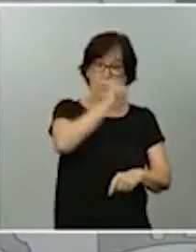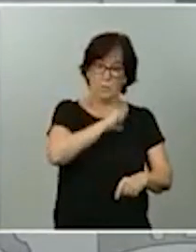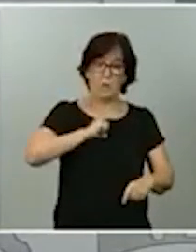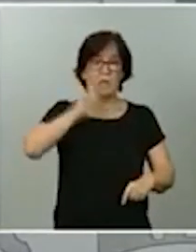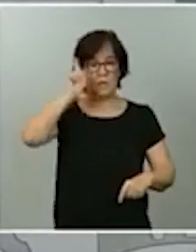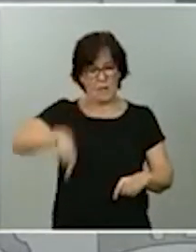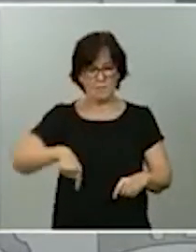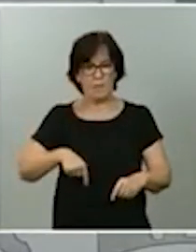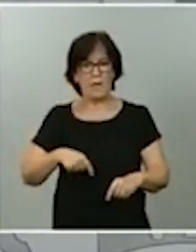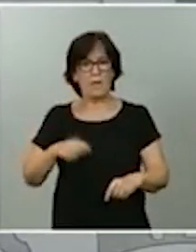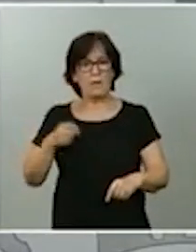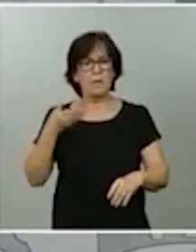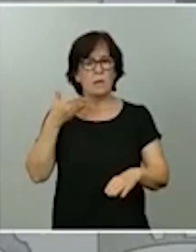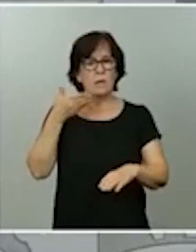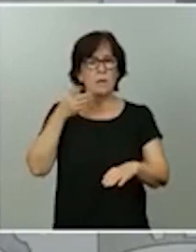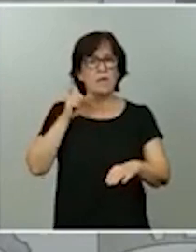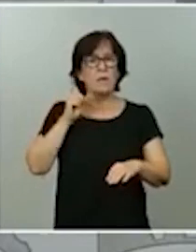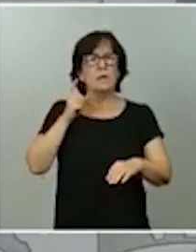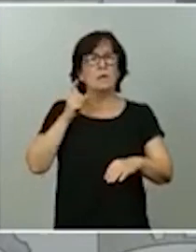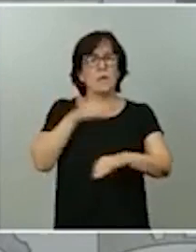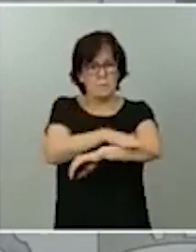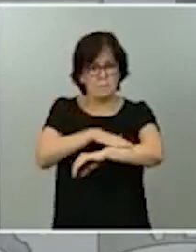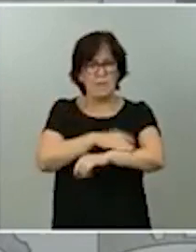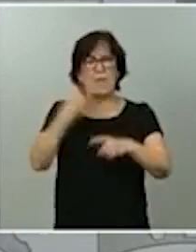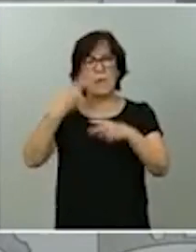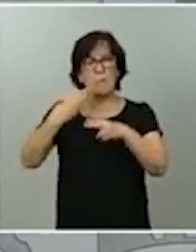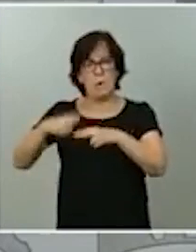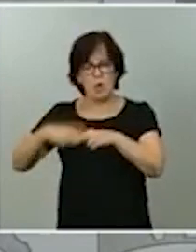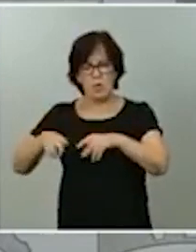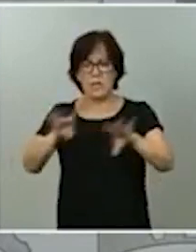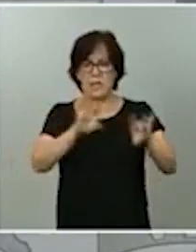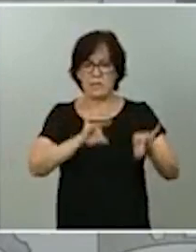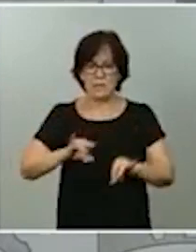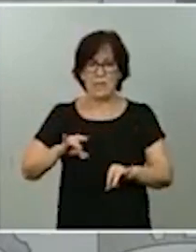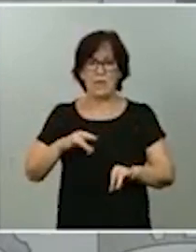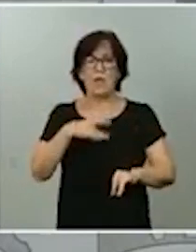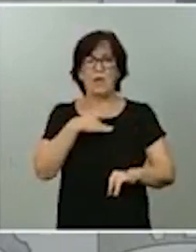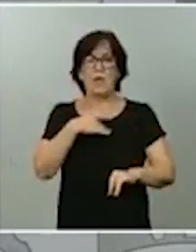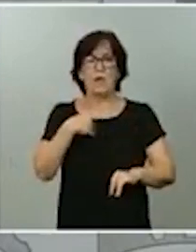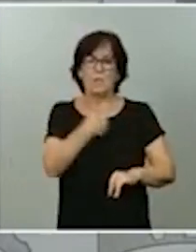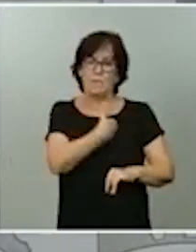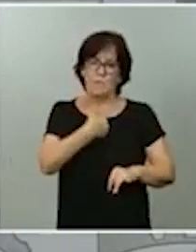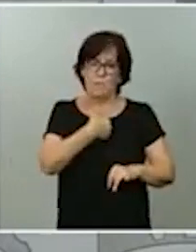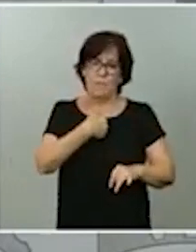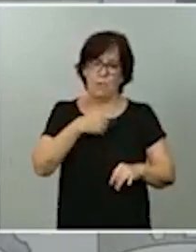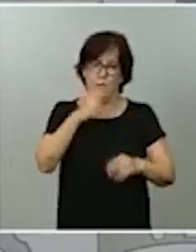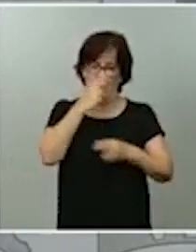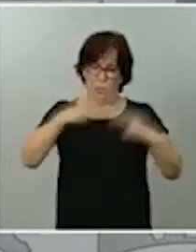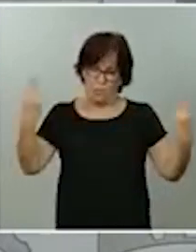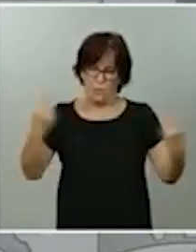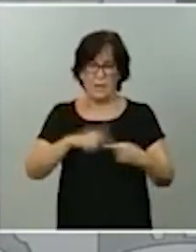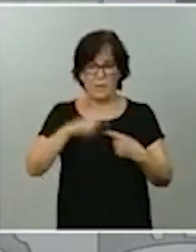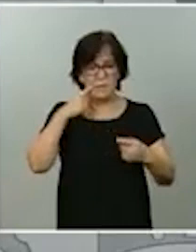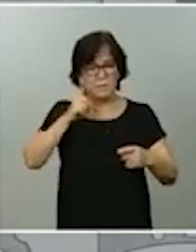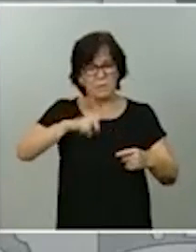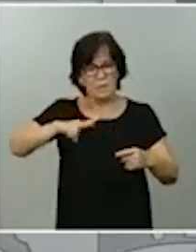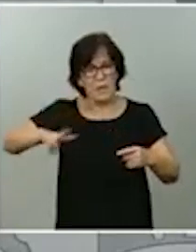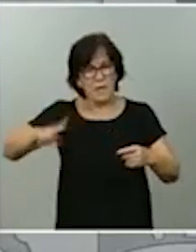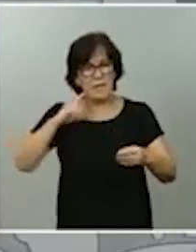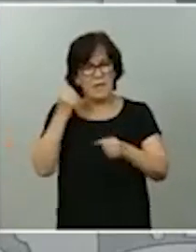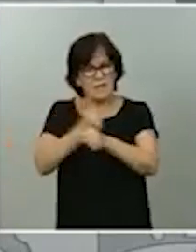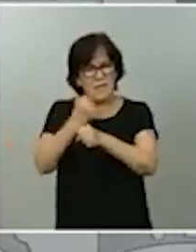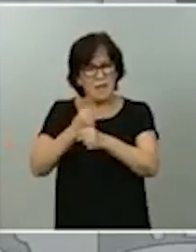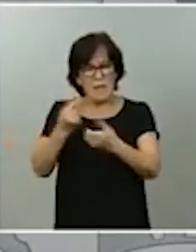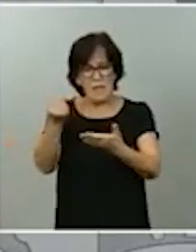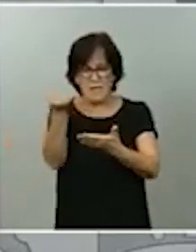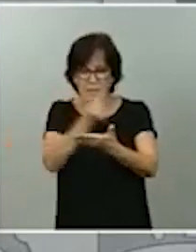la ministra de Política Territorial y Función Pública. Llevamos meses trabajando en el diseño del nuevo curso escolar.